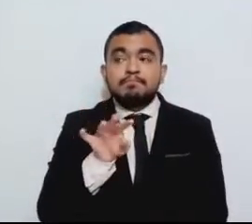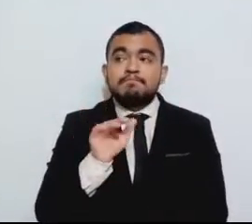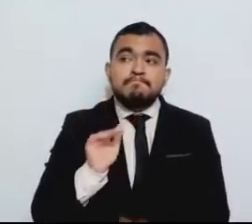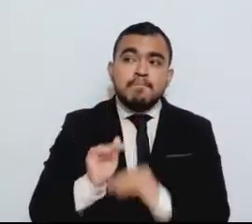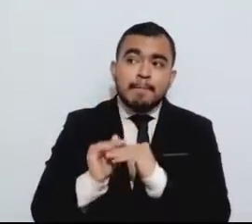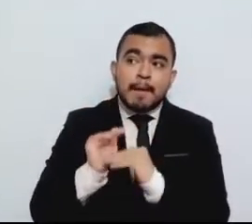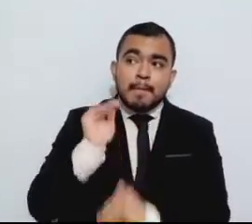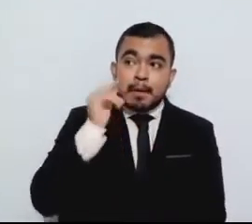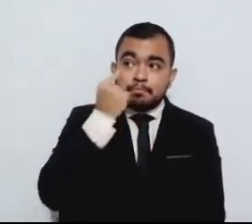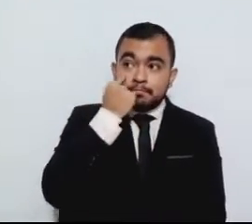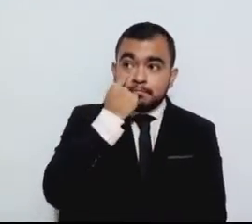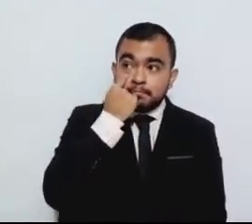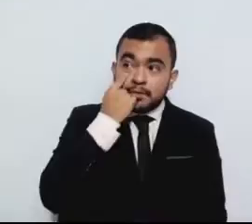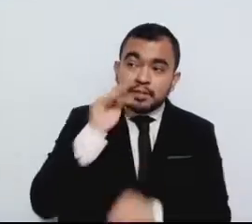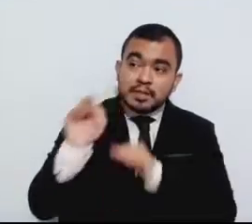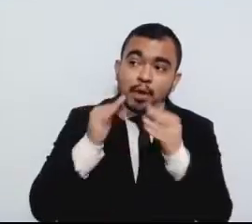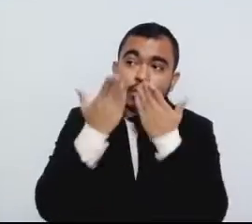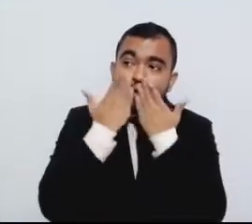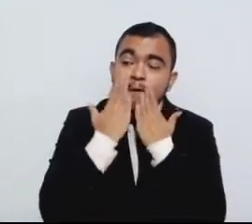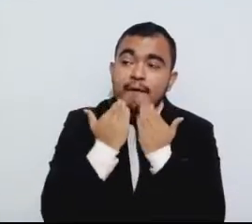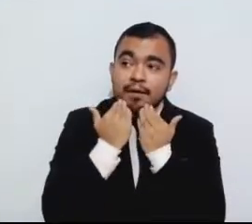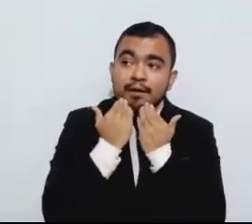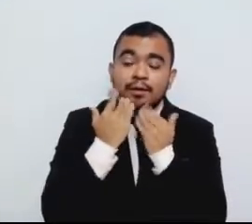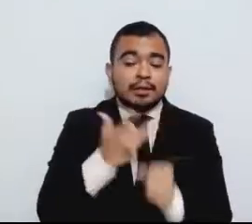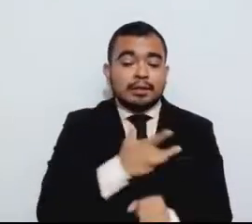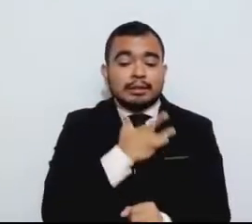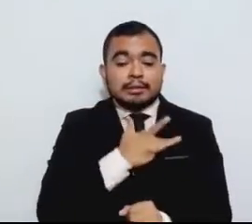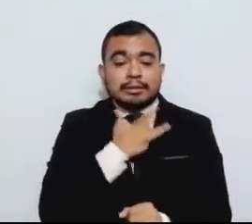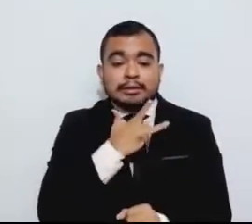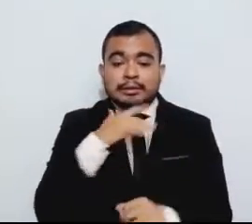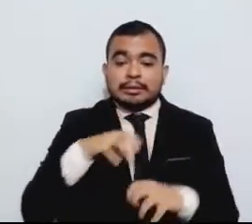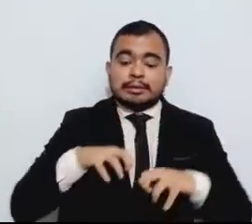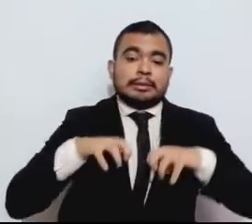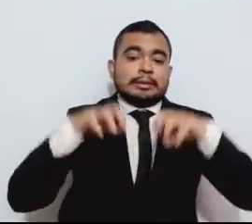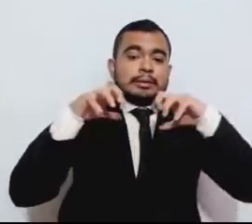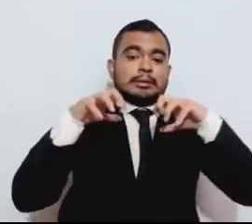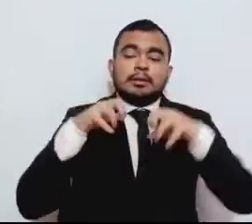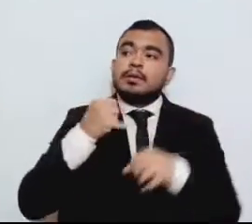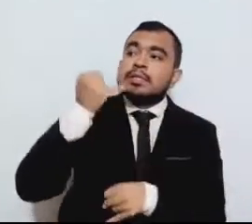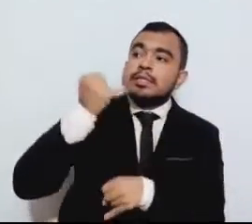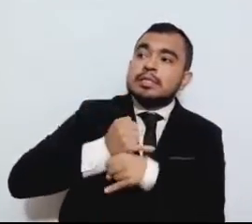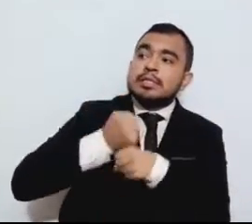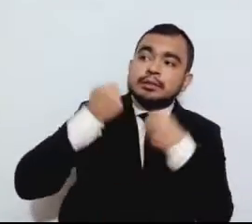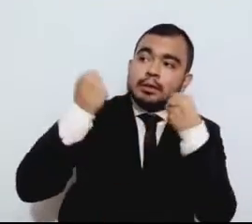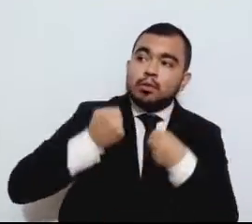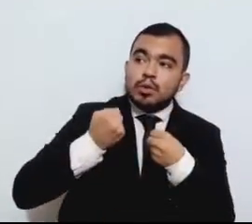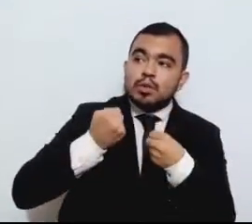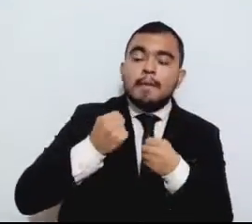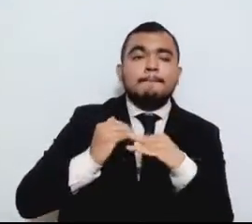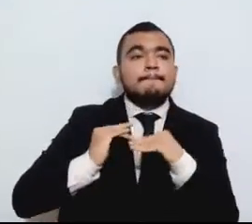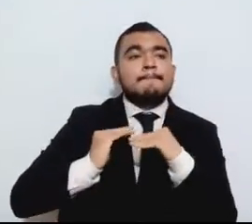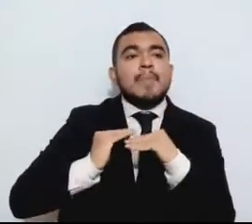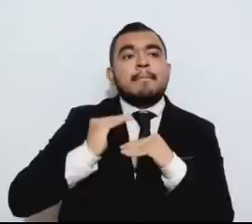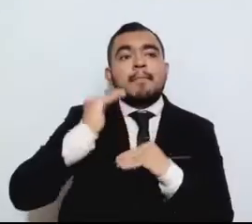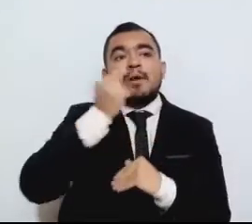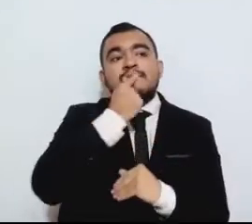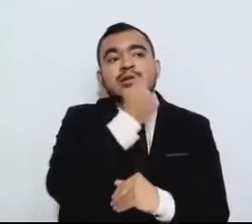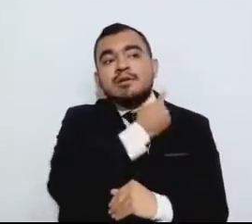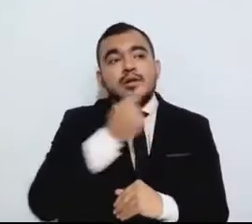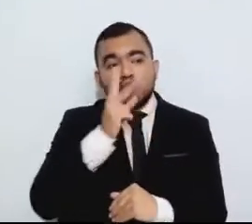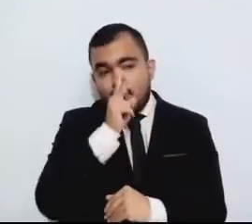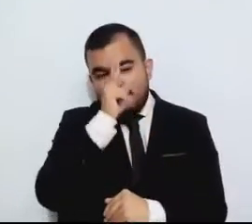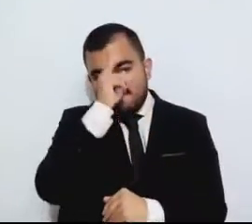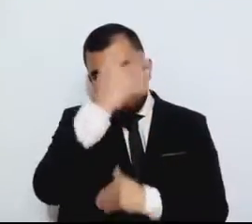estrés e inseguridad ha incrementado la violencia contra la niñez. De acuerdo con los informes del gobierno de